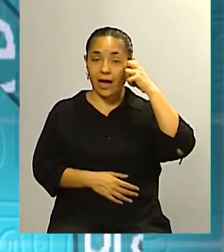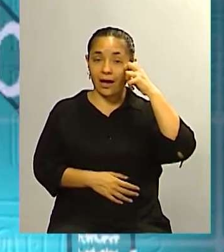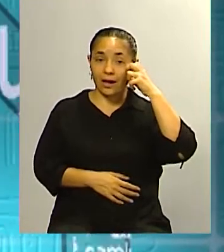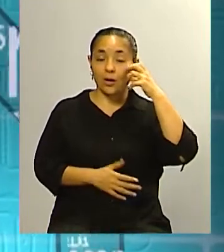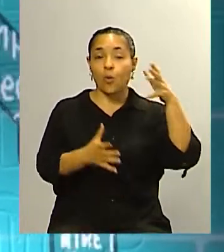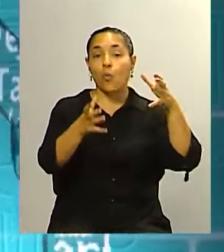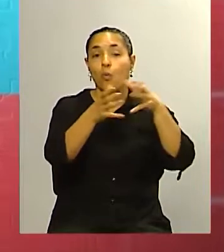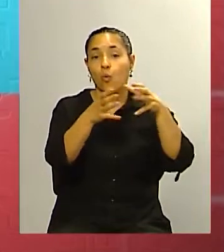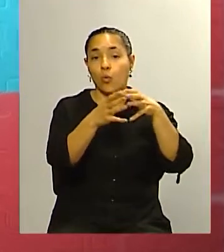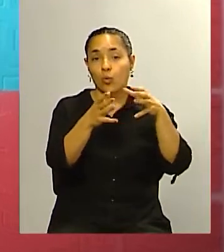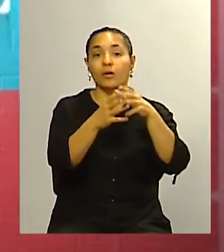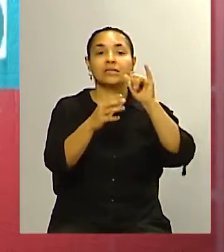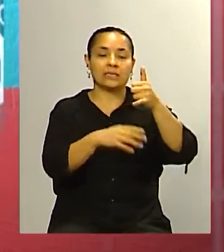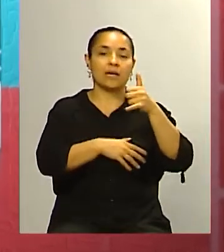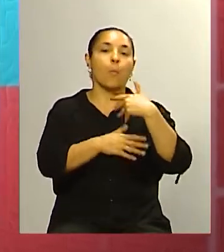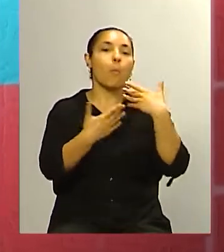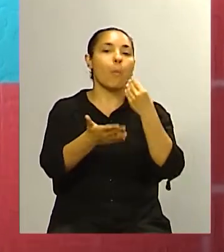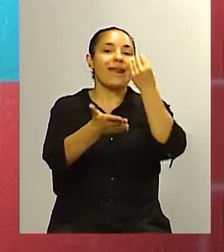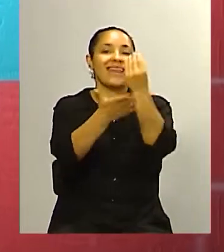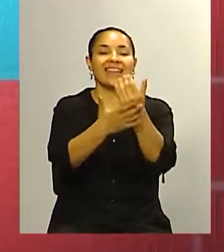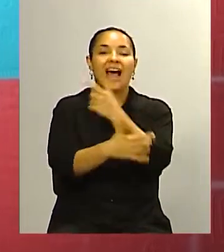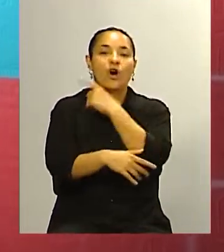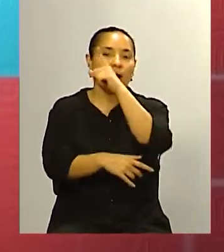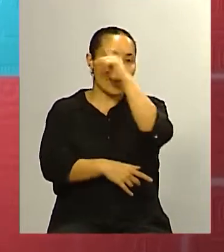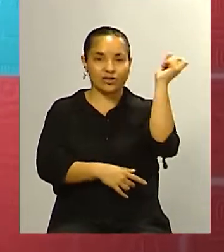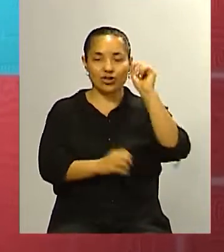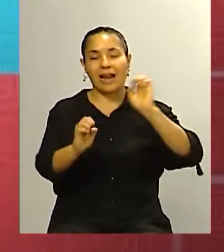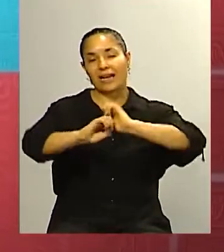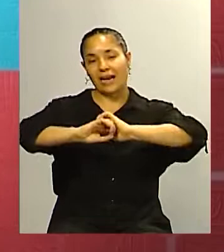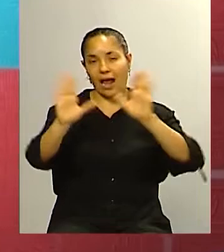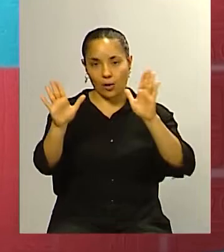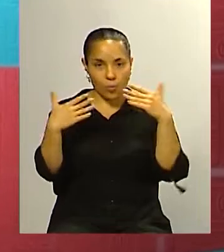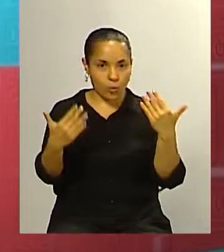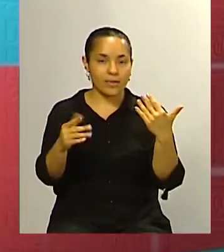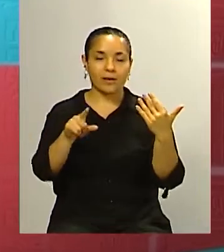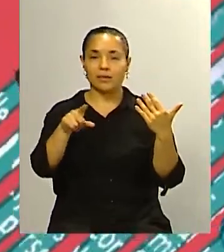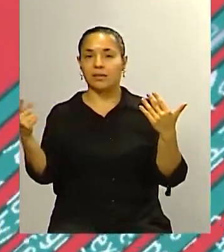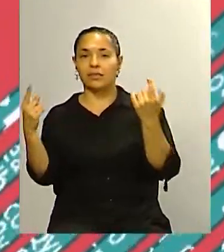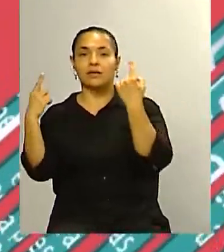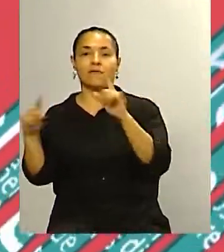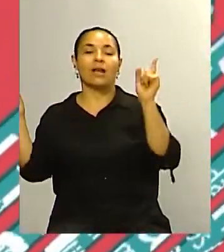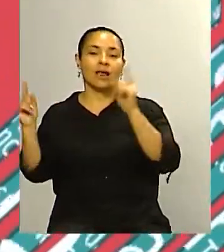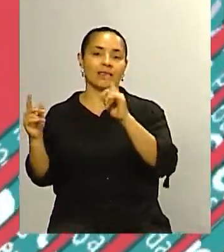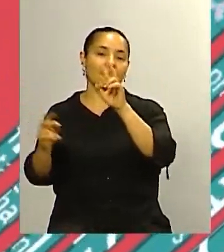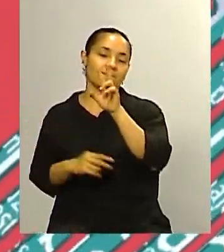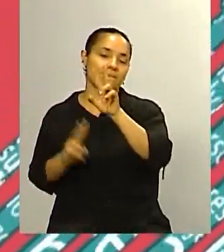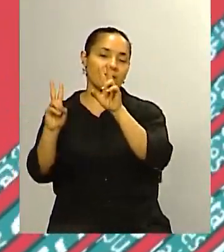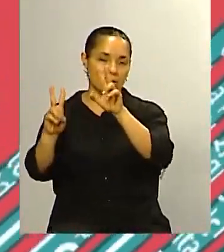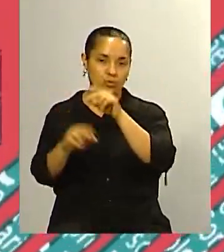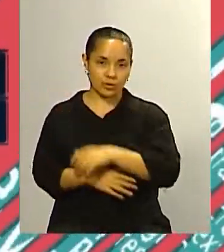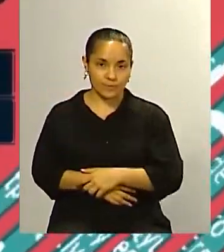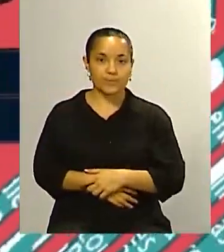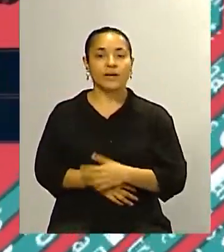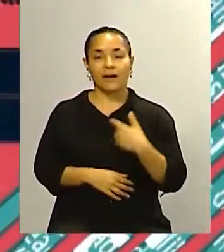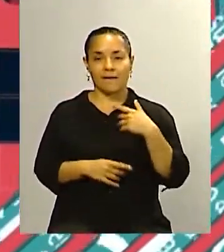formular sí un liderazgo nacional mucho más claro y mucho más nítido que la dirigencia todavía tiene que hacer un